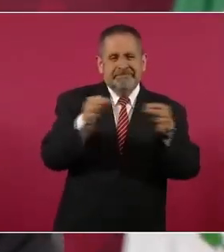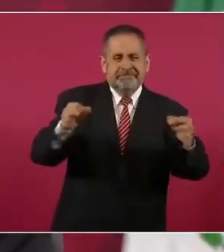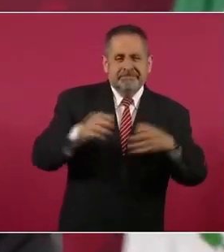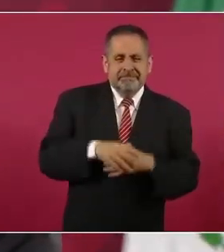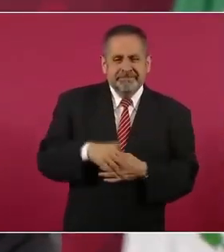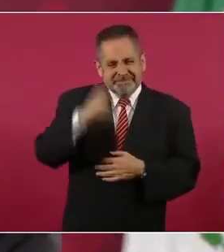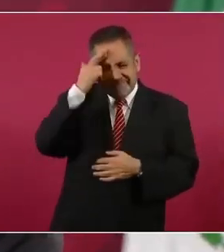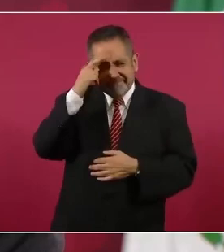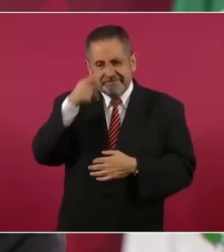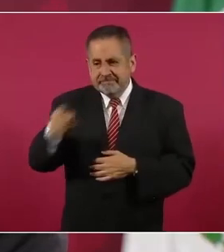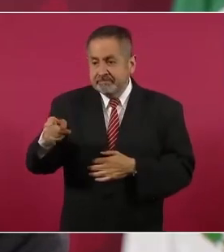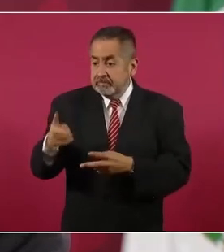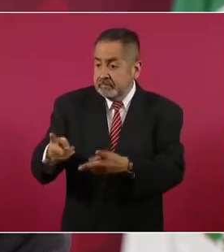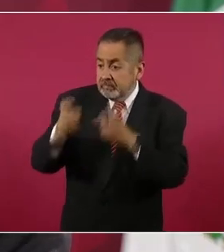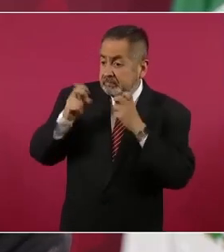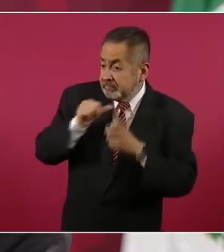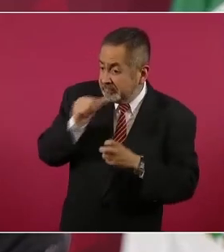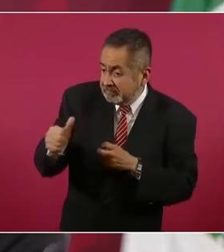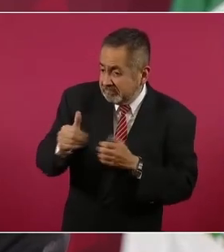no tranza no avanza